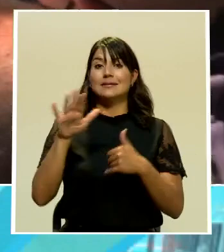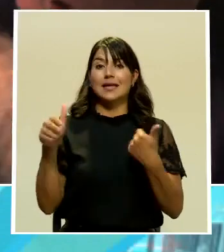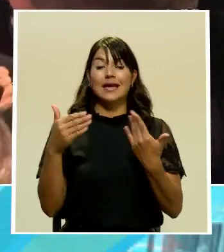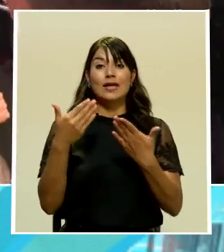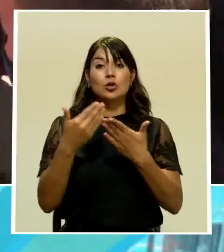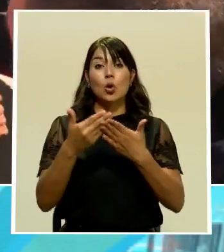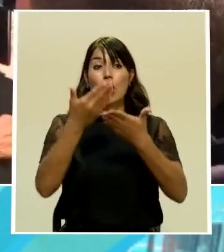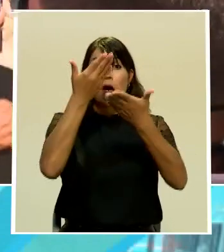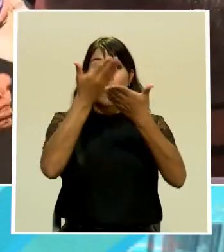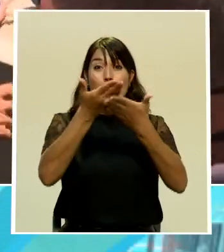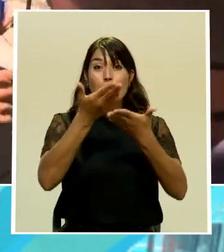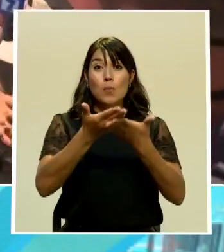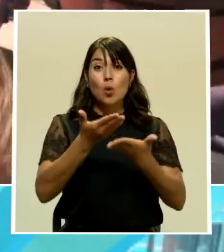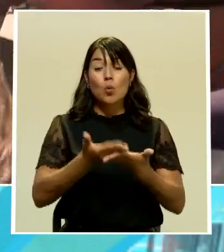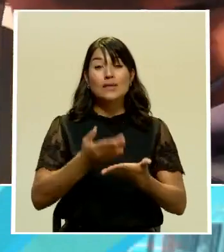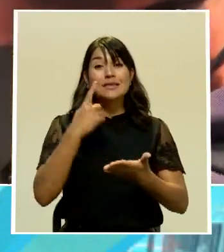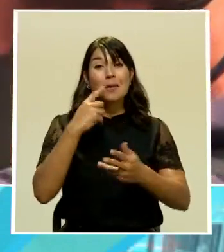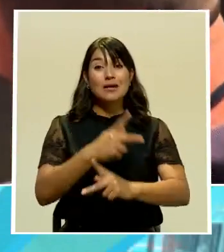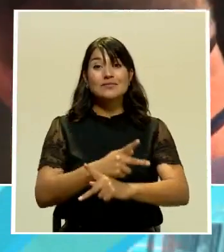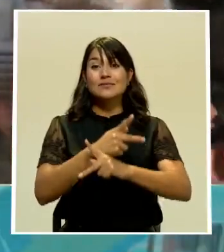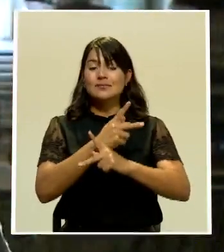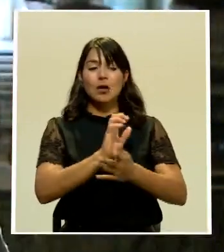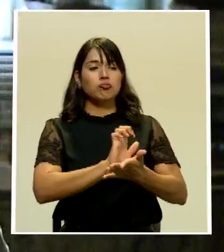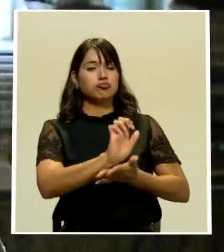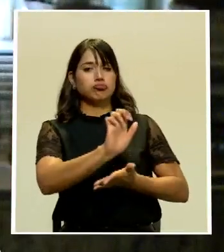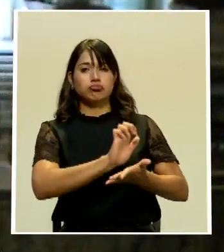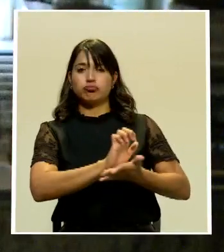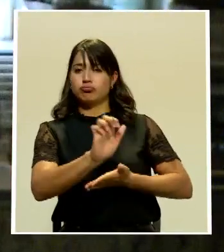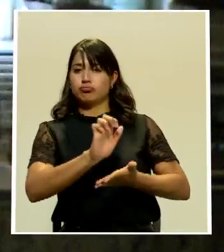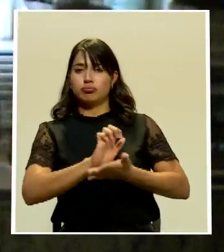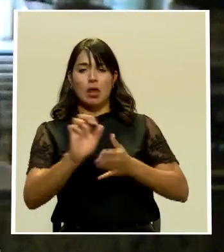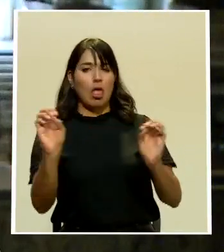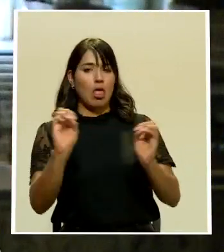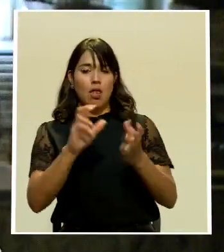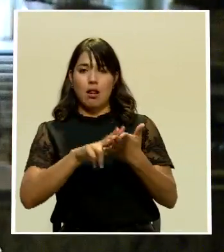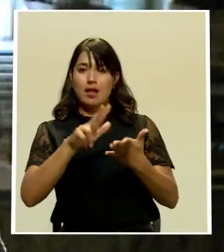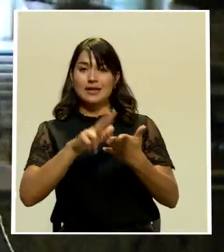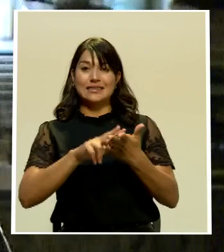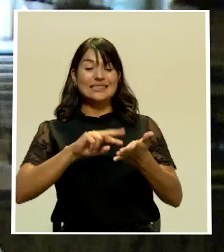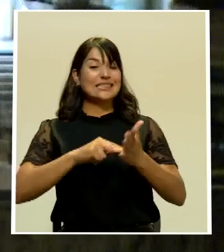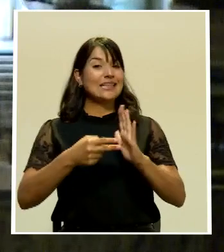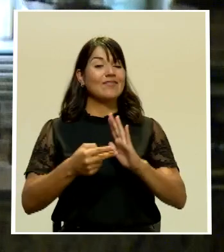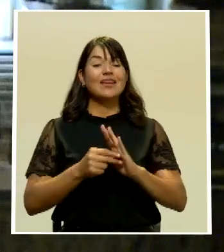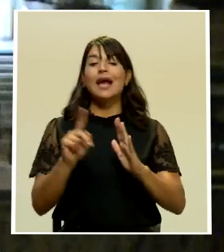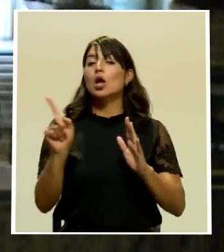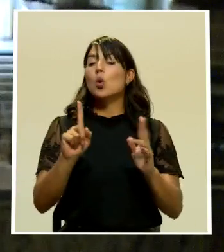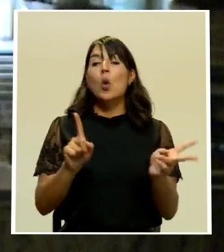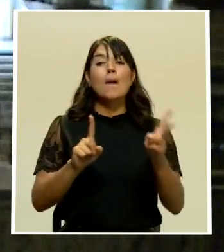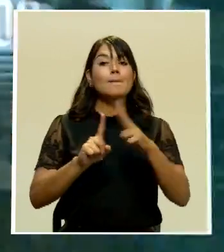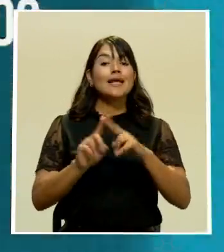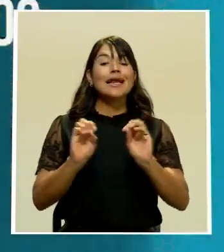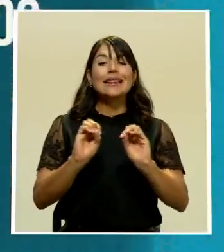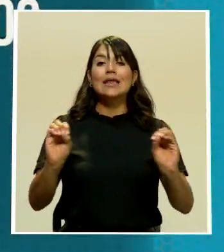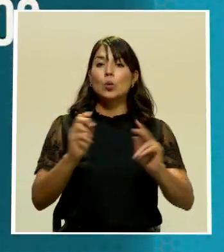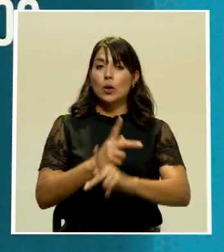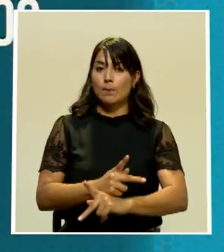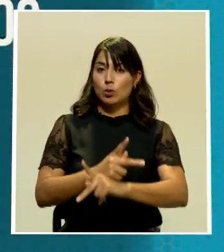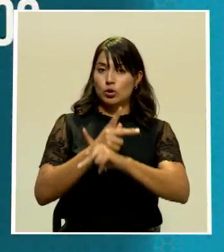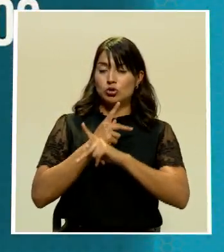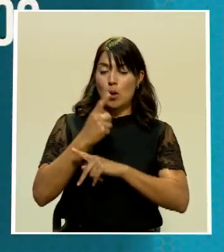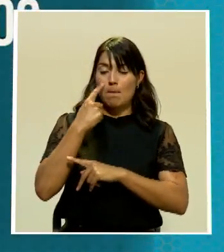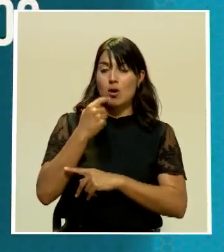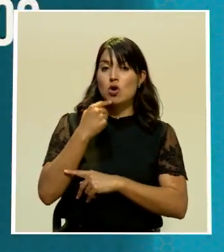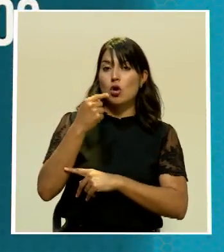que no se les impusieron medidas cautelares. Vamos a repasar lo que solicitó la Fiscalía según la información que enviaron esta tarde.